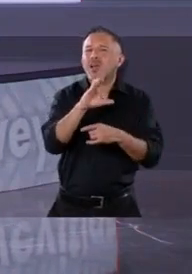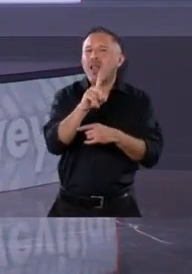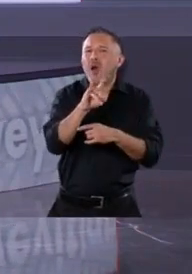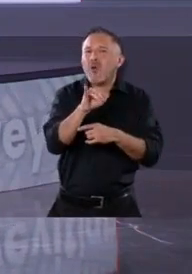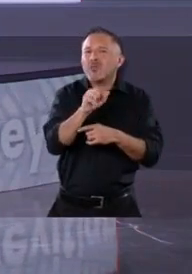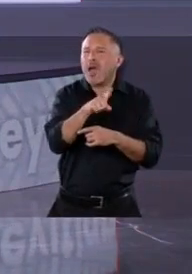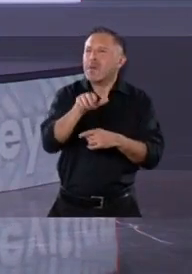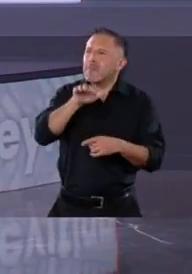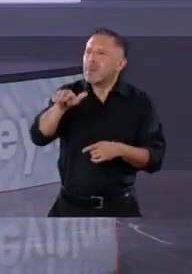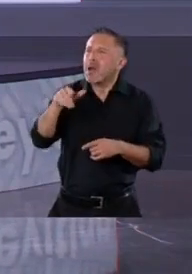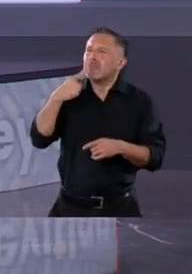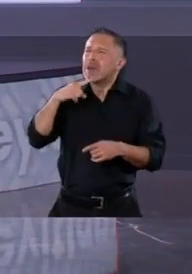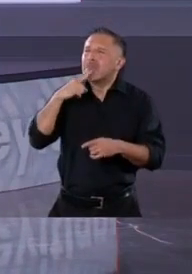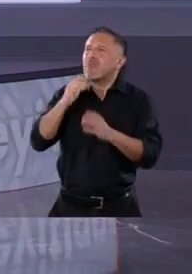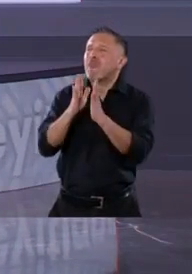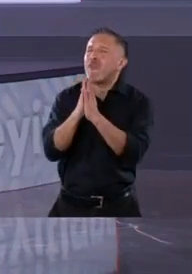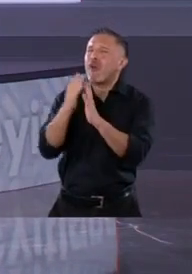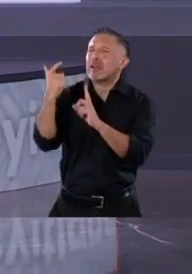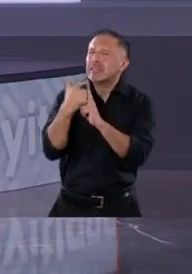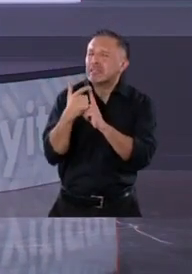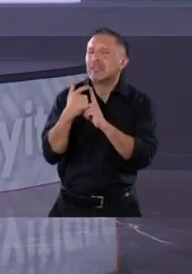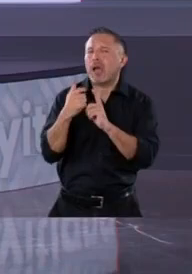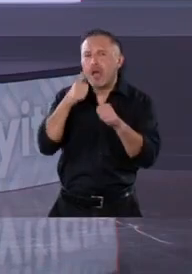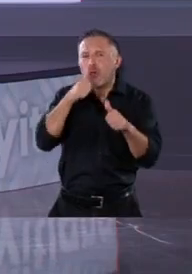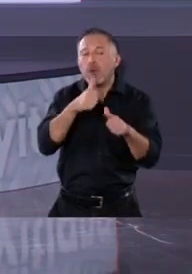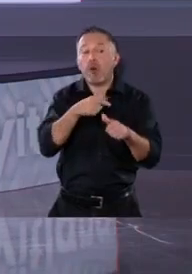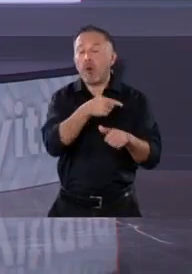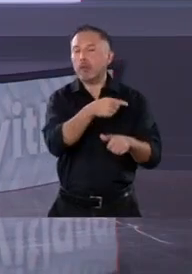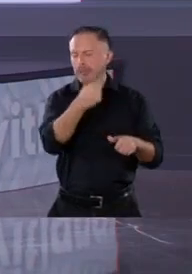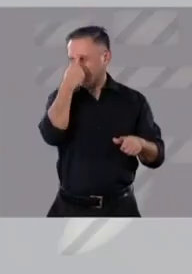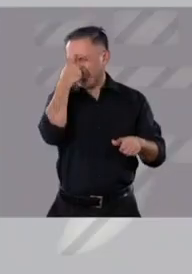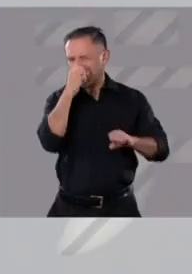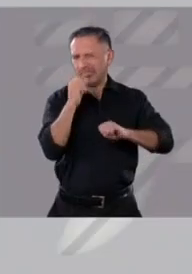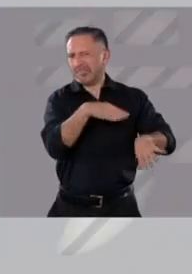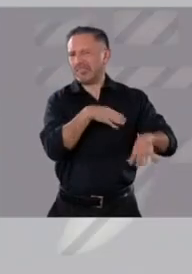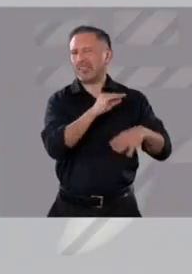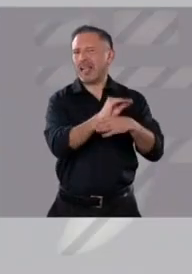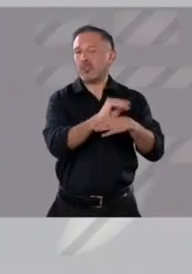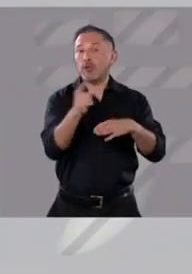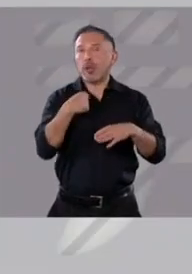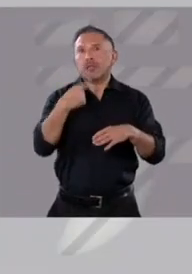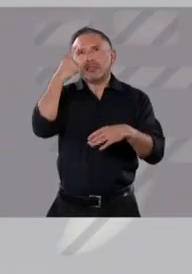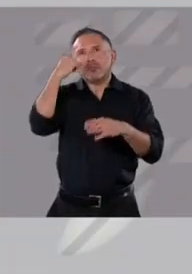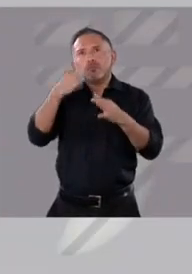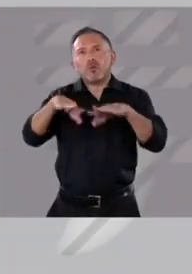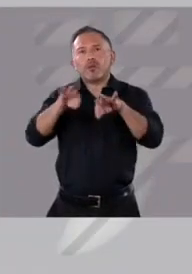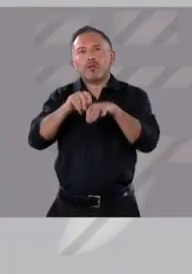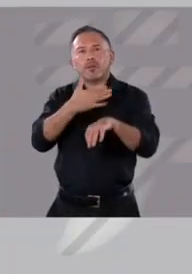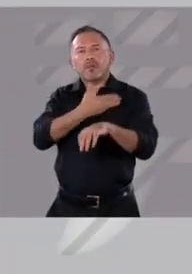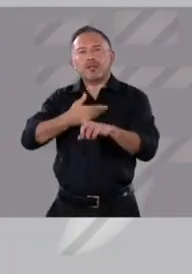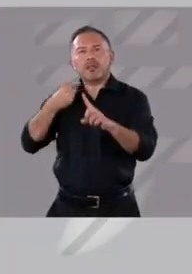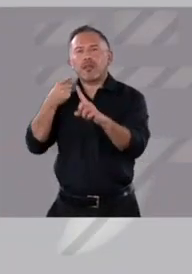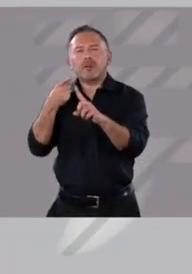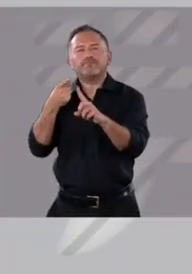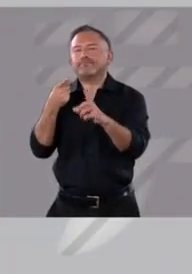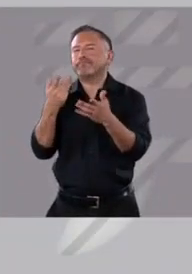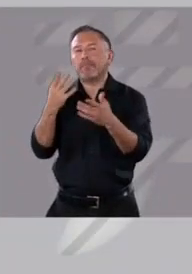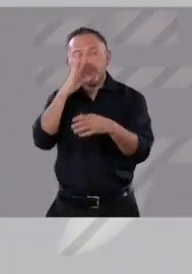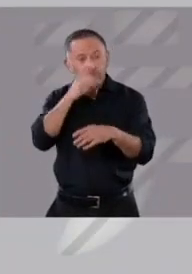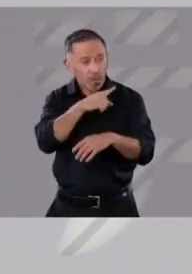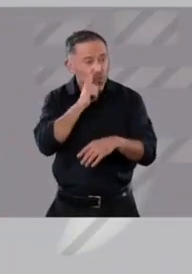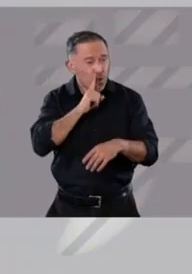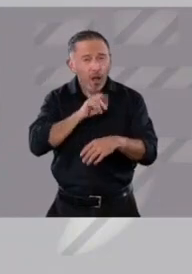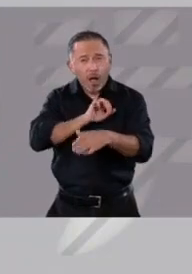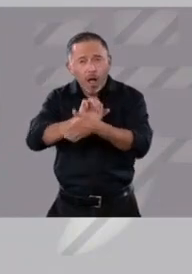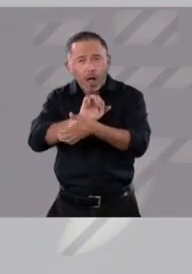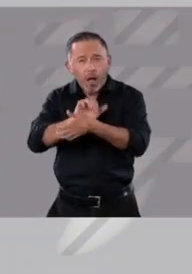hubiera hecho su trabajo, pero estaba más preocupada por ser presidenta y eso no lo va a lograr porque no atendió a las mujeres. Tres segundos,